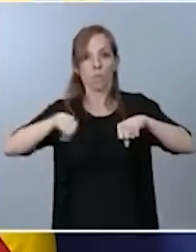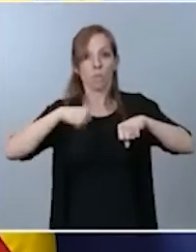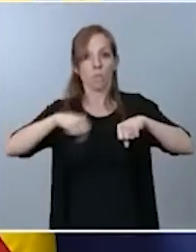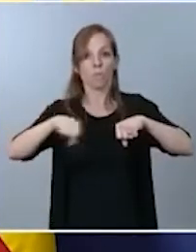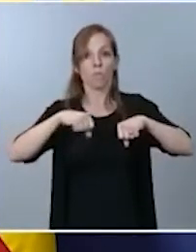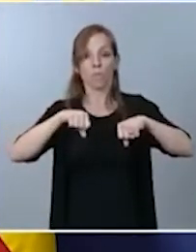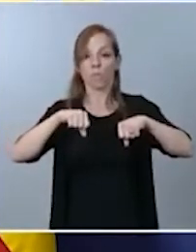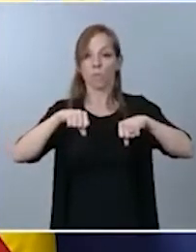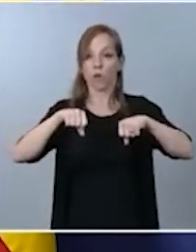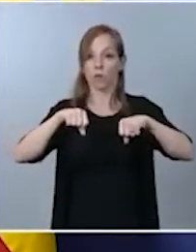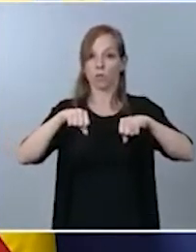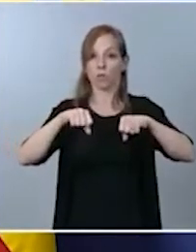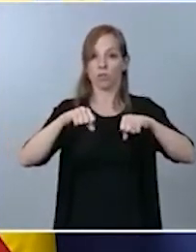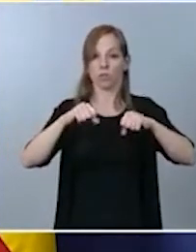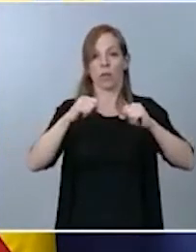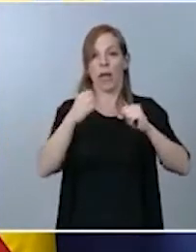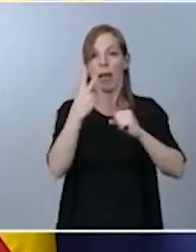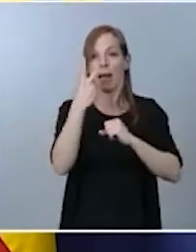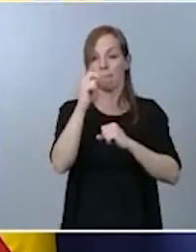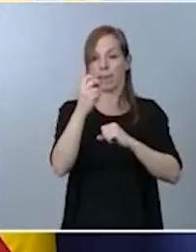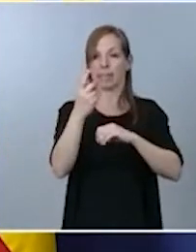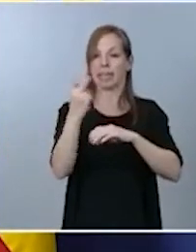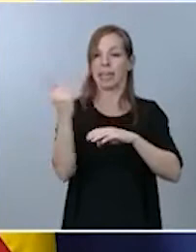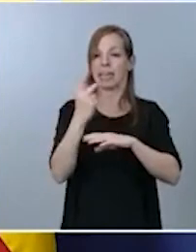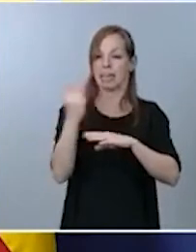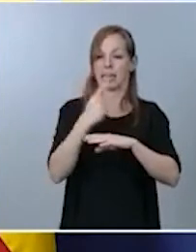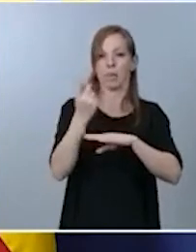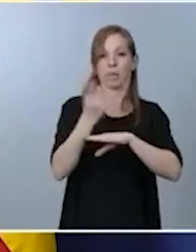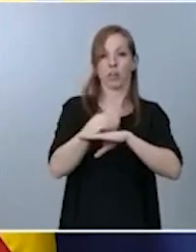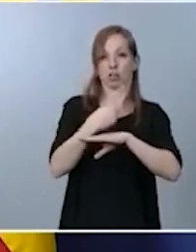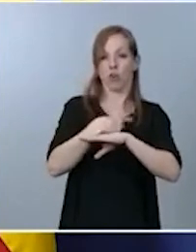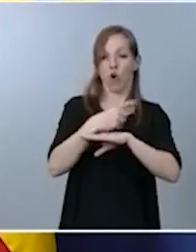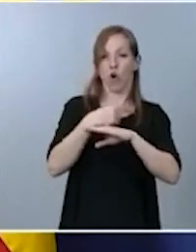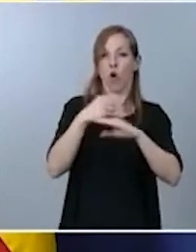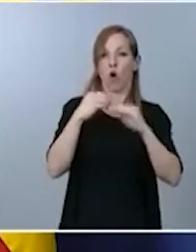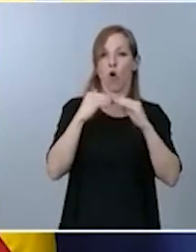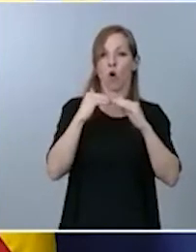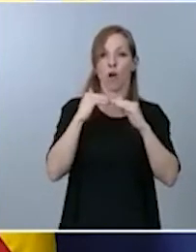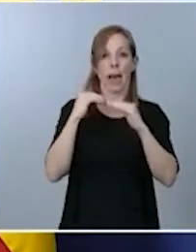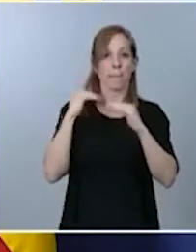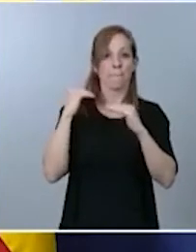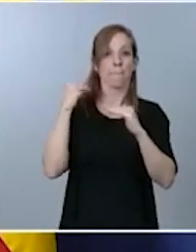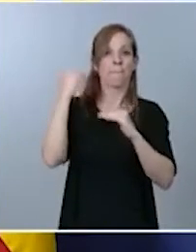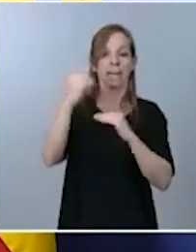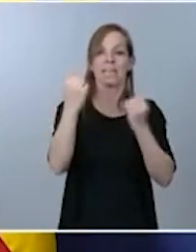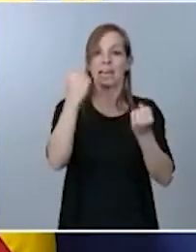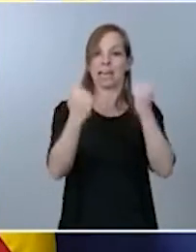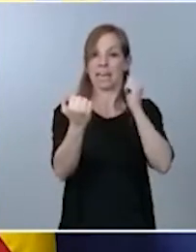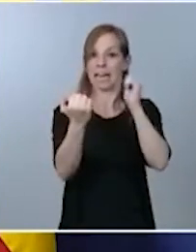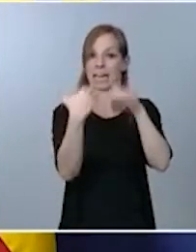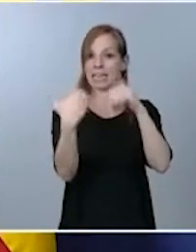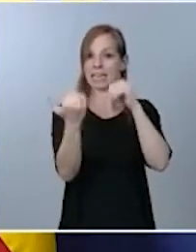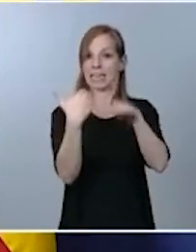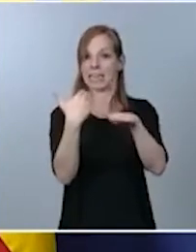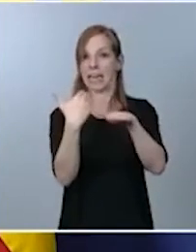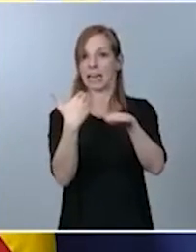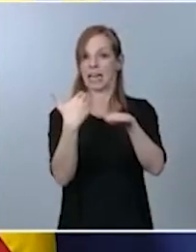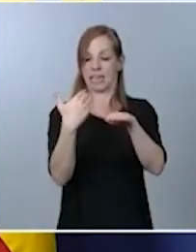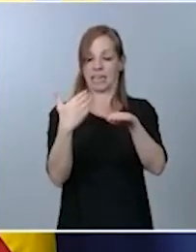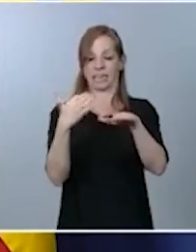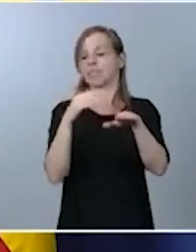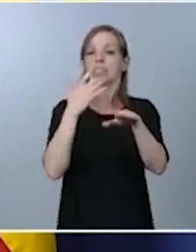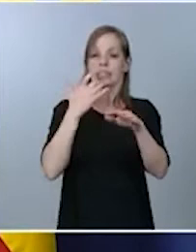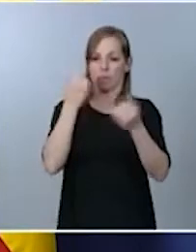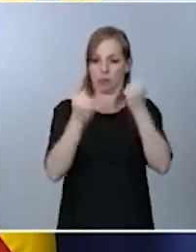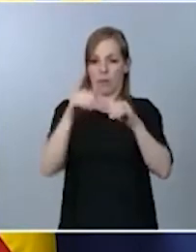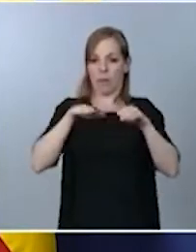20 kilómetros de límite genérico de velocidad en las carreteras convencionales cuando adelantan a otros vehículos. Le recuerdo que las